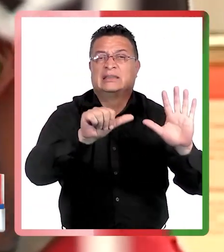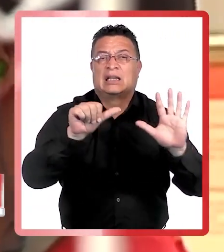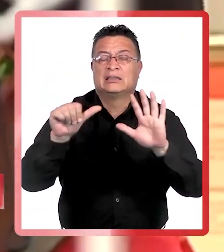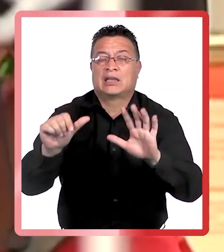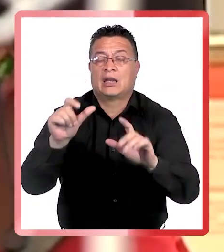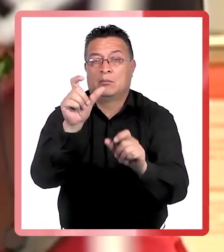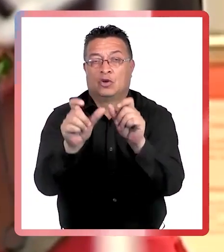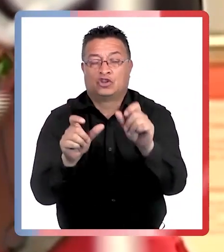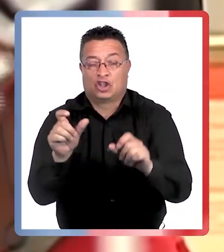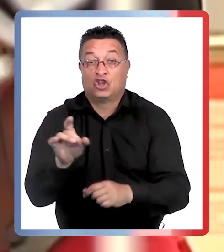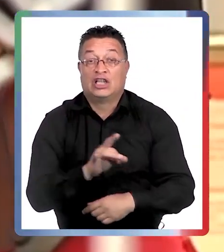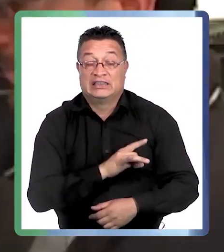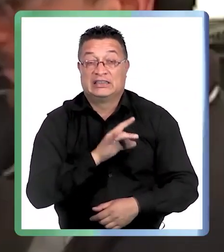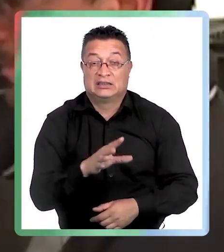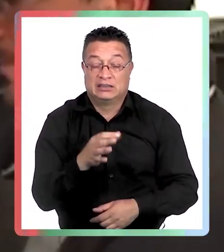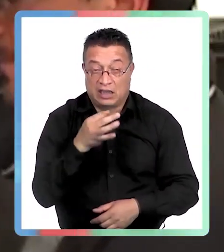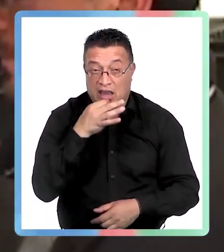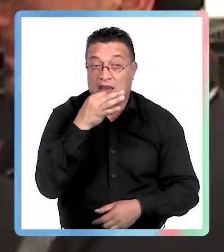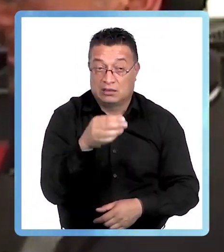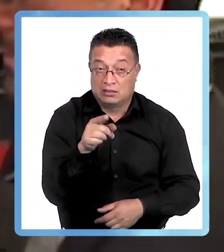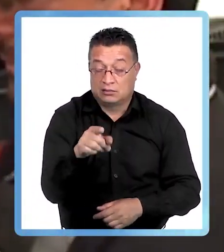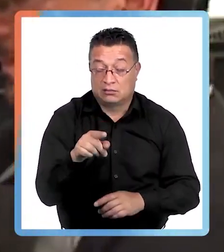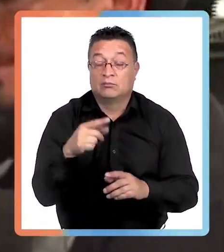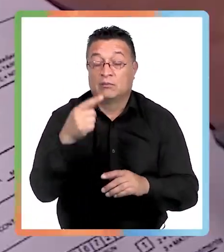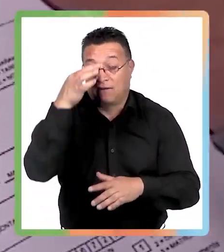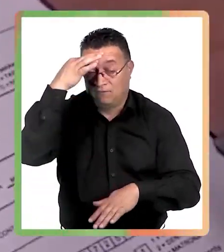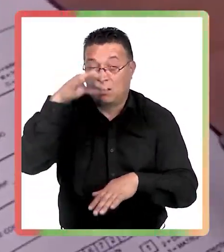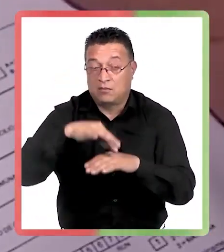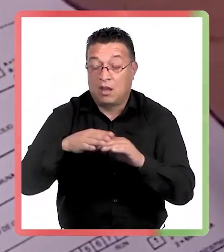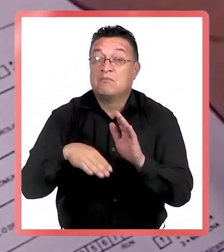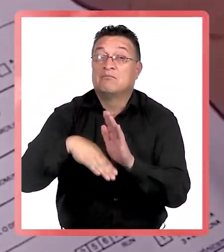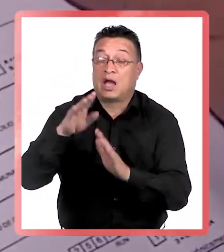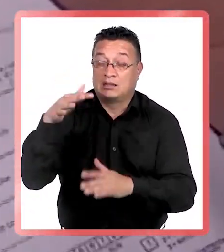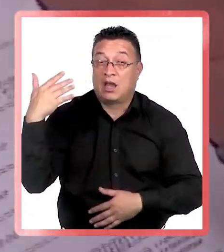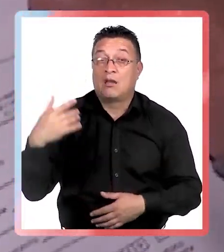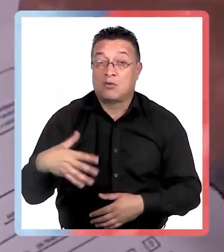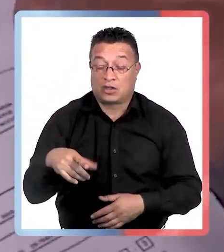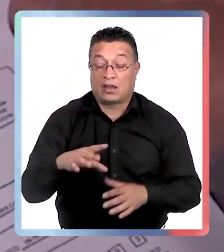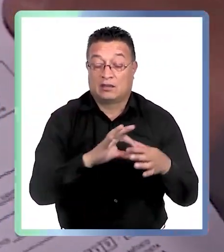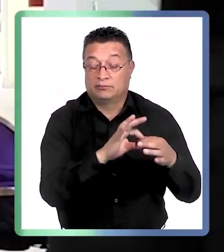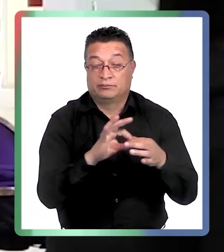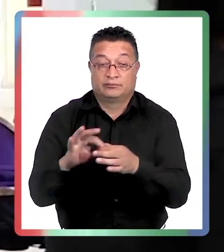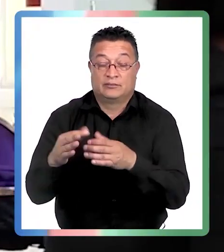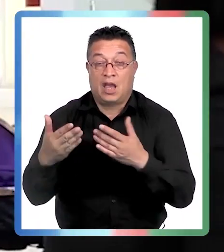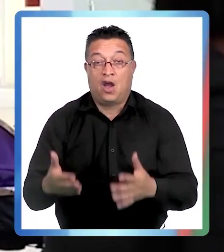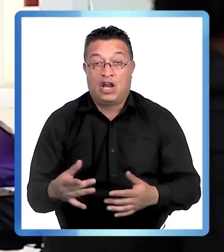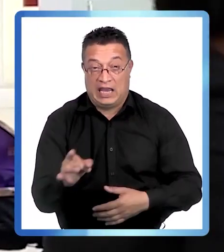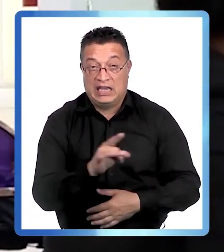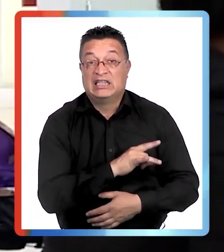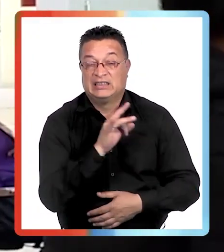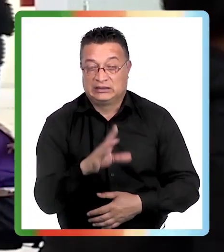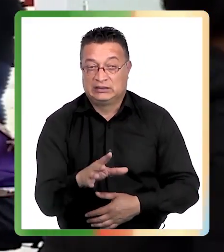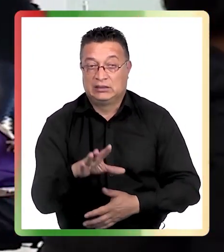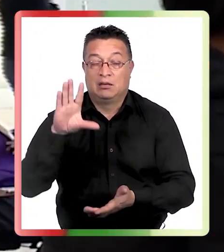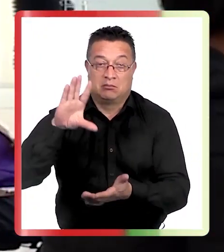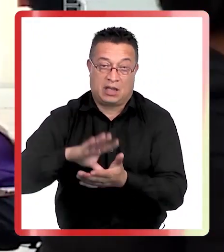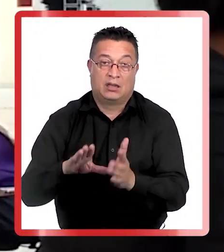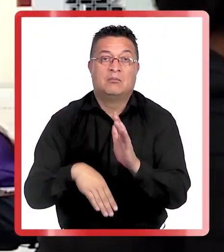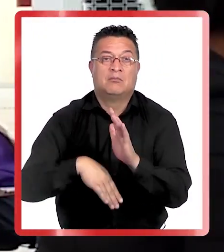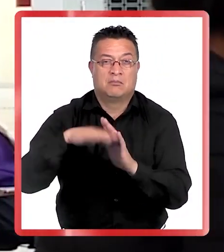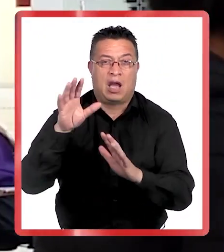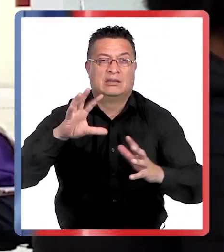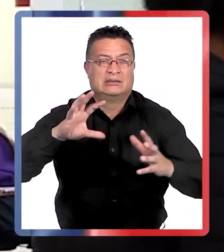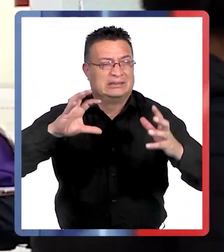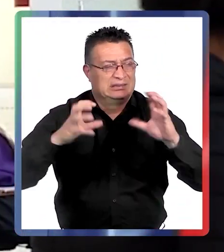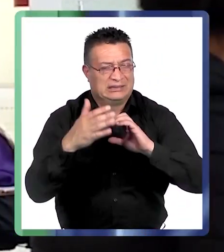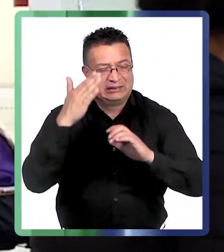de la población nacional dice que es una de las patologías más relevantes en el contexto actual. Chile es el país donde más se deterioró